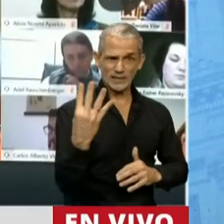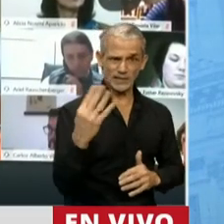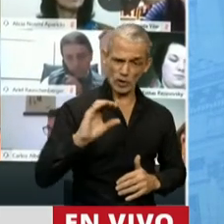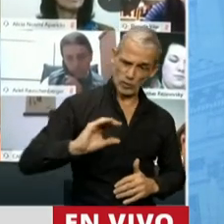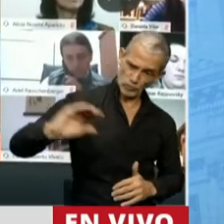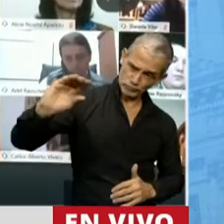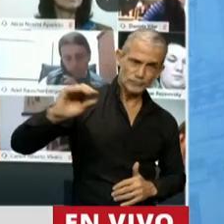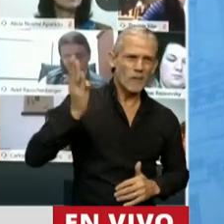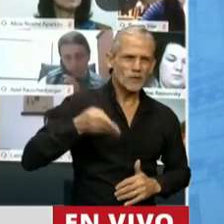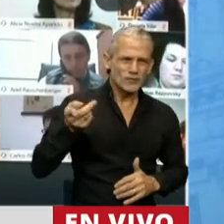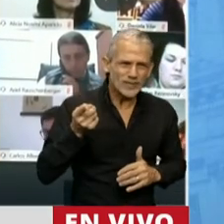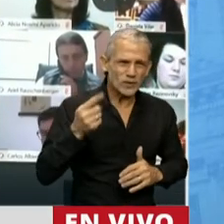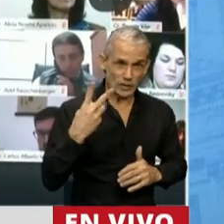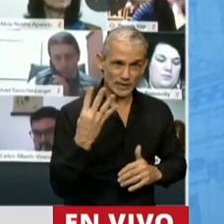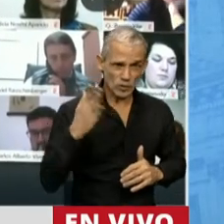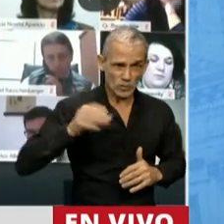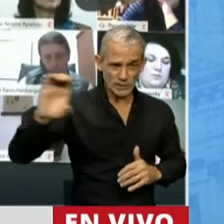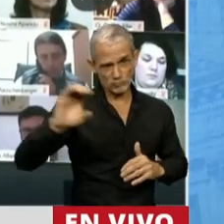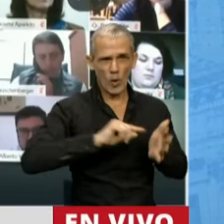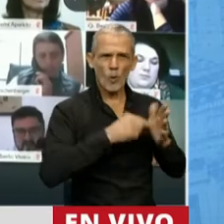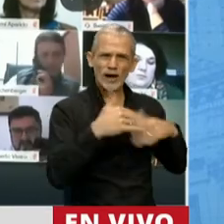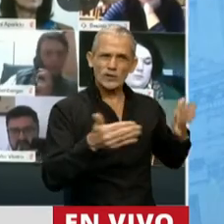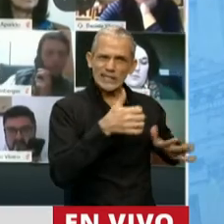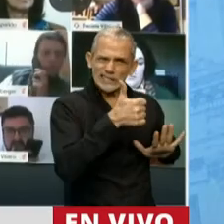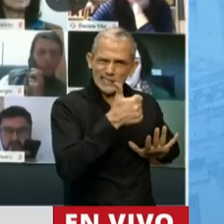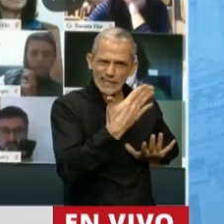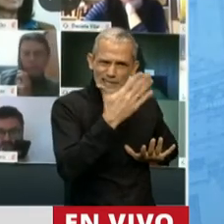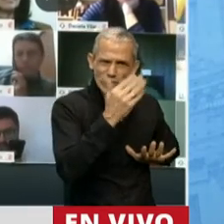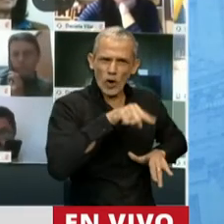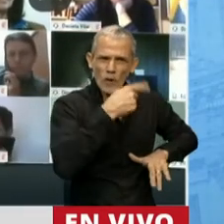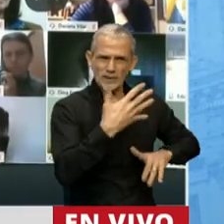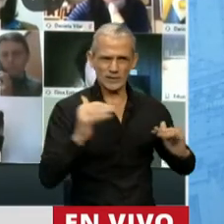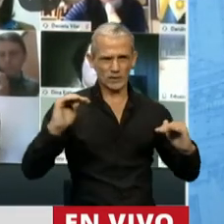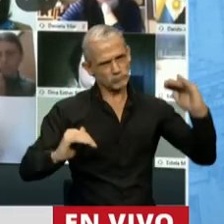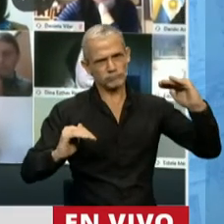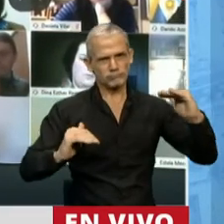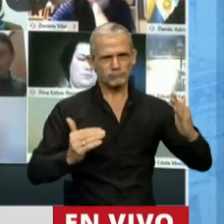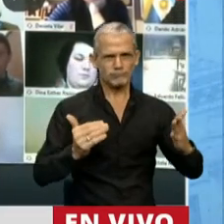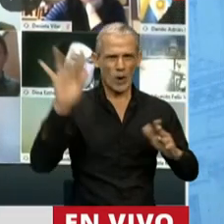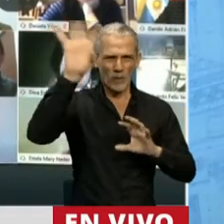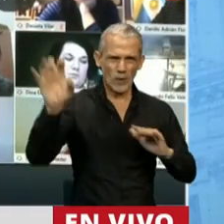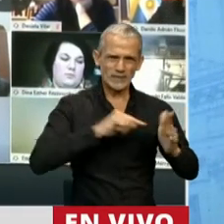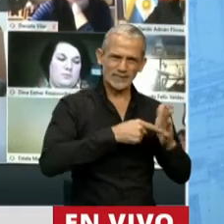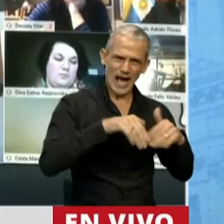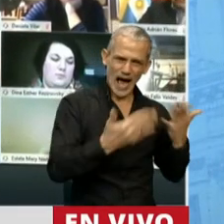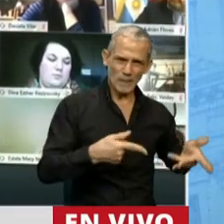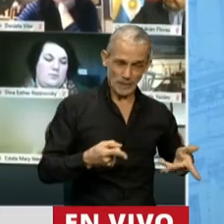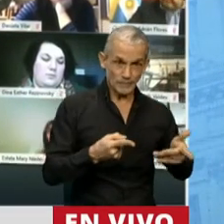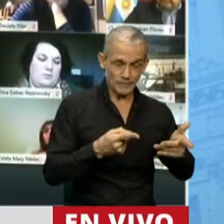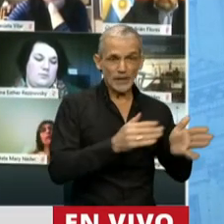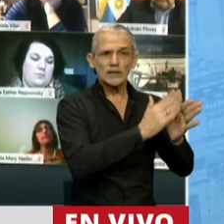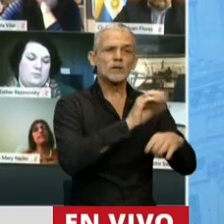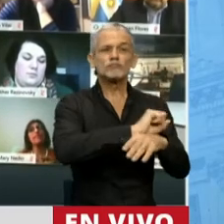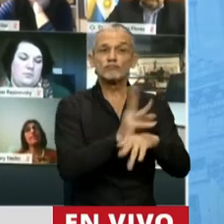% de los recursos y el Lamba recibía 65,5% de los recursos. En la cuarentena estos